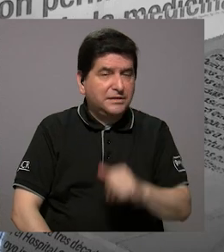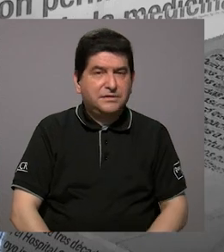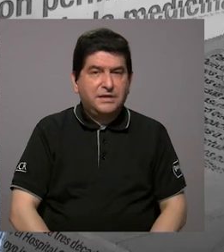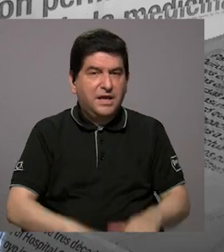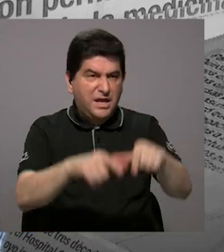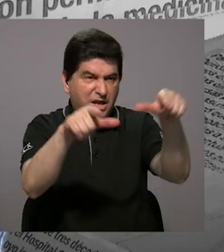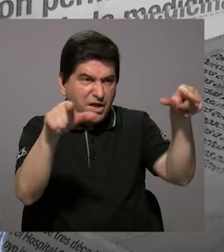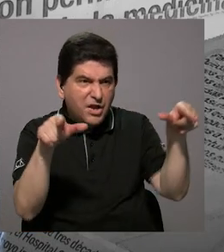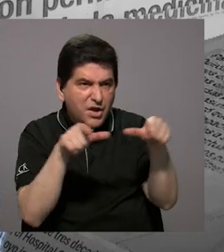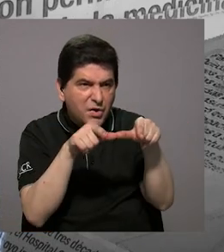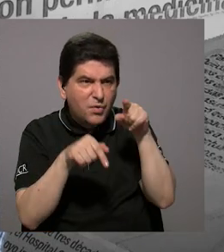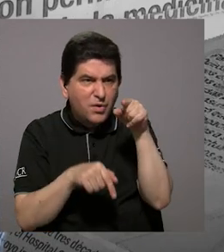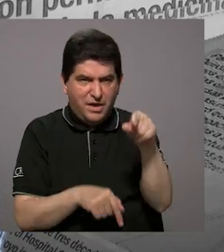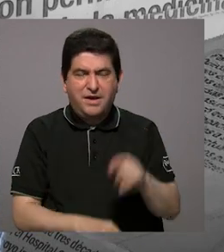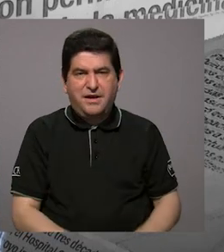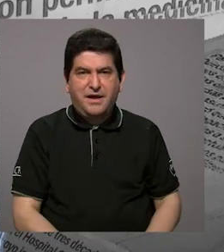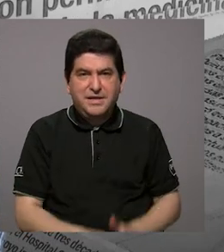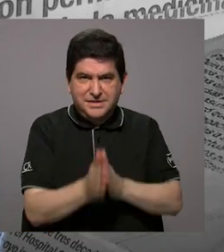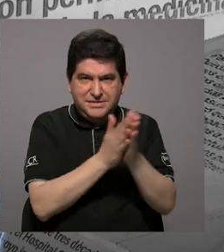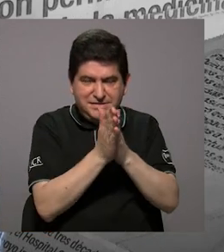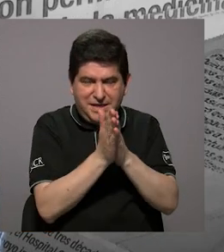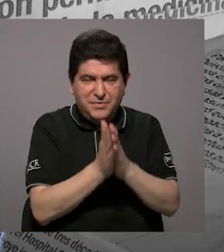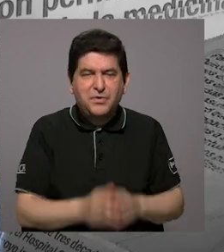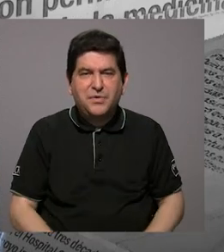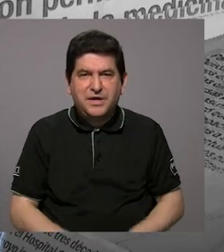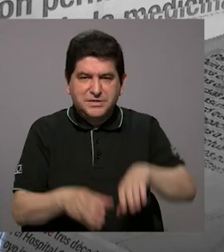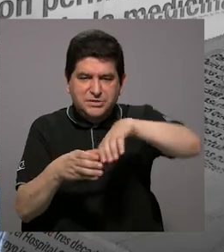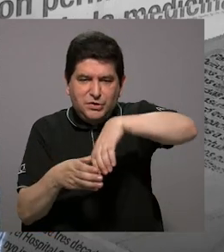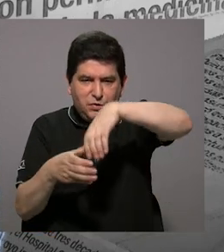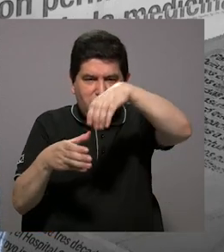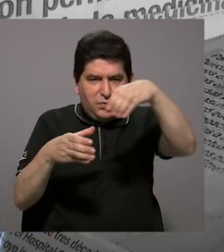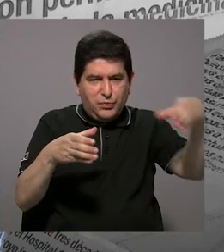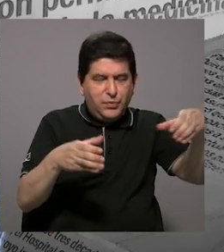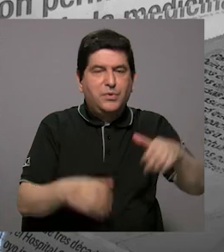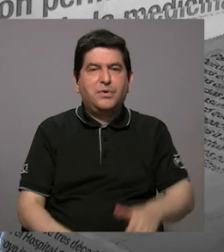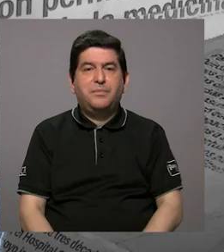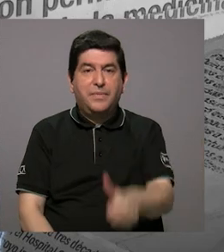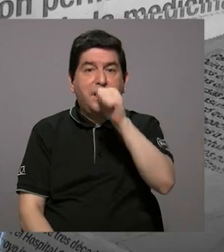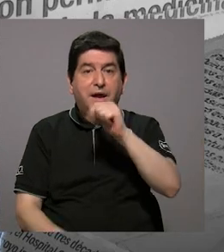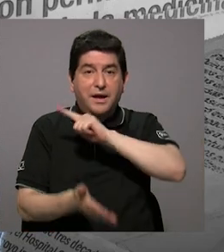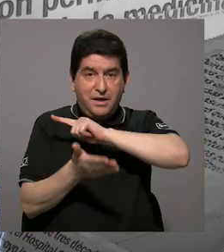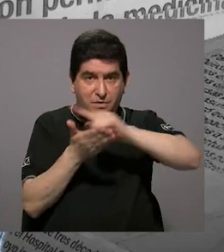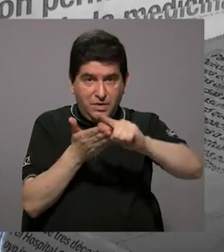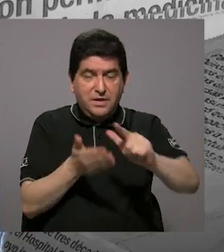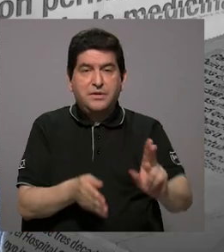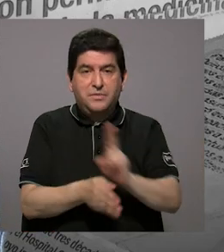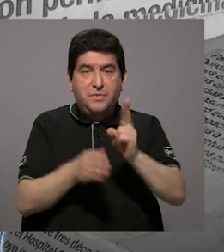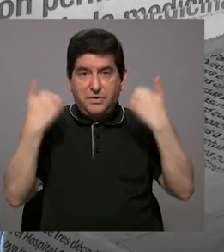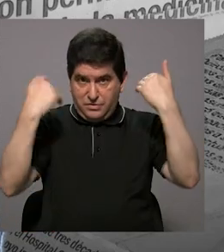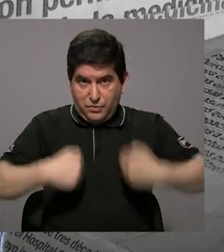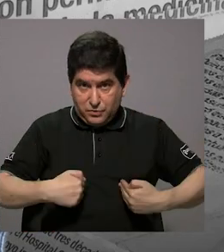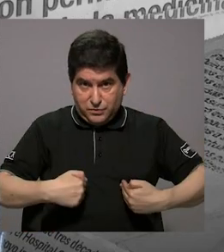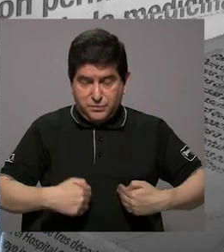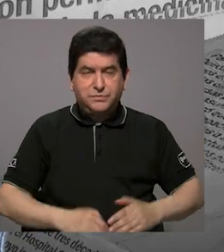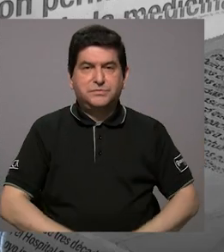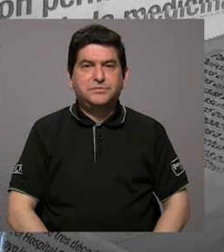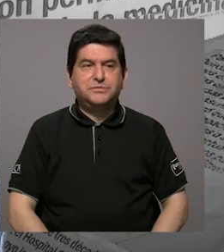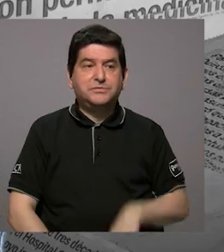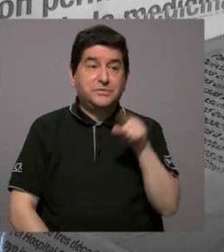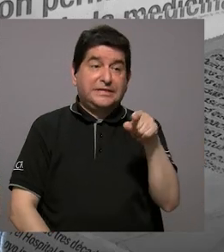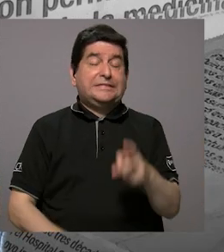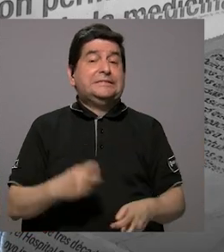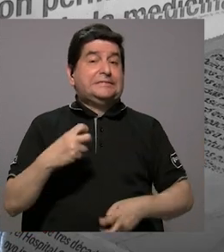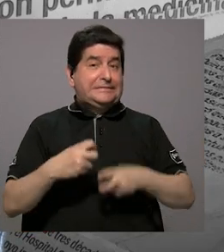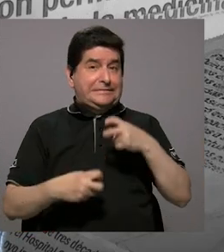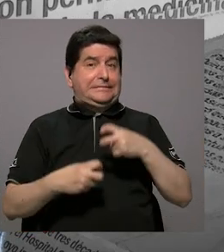los lugares donde están las tomas de agua para el agua potable, sí, eso es